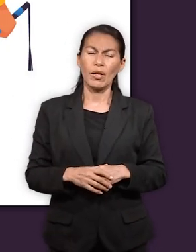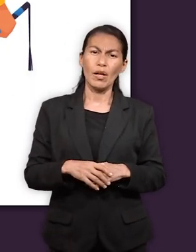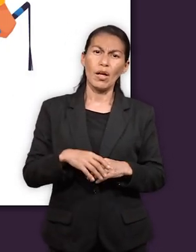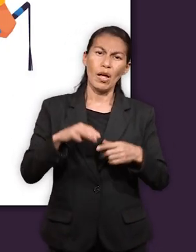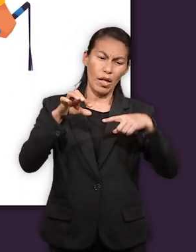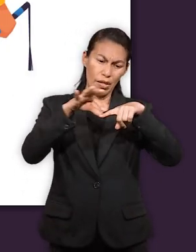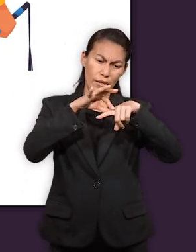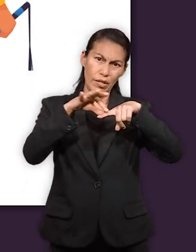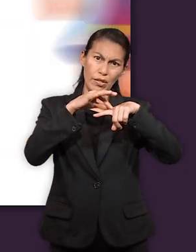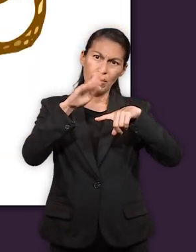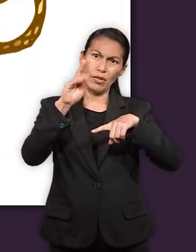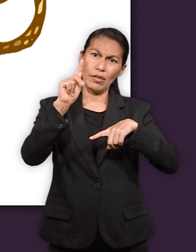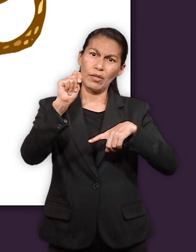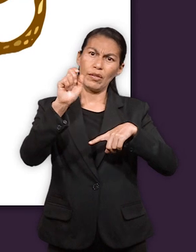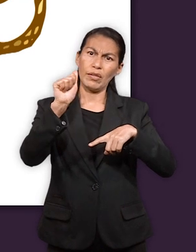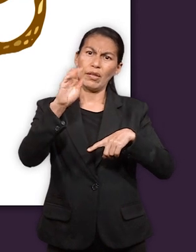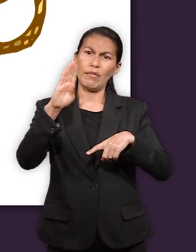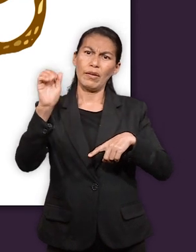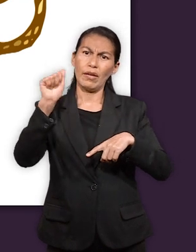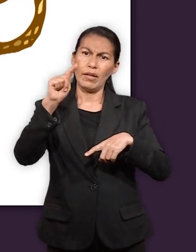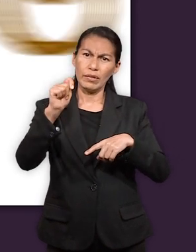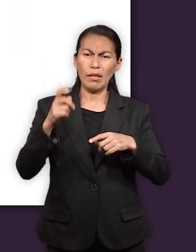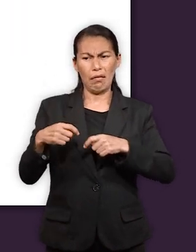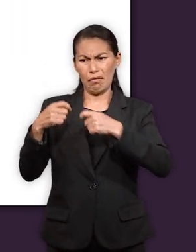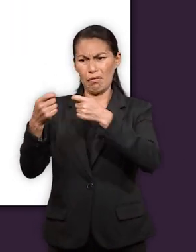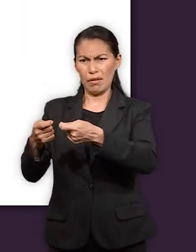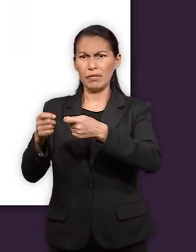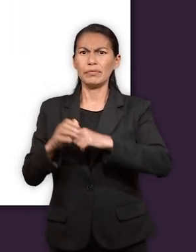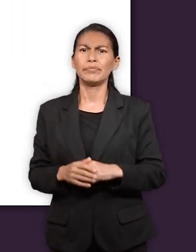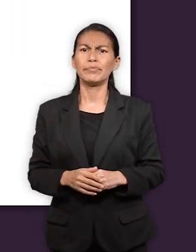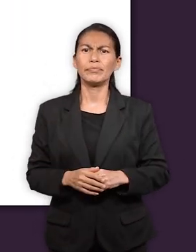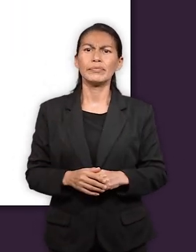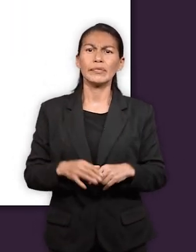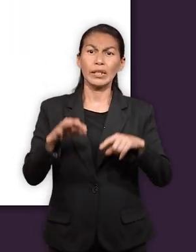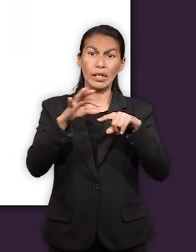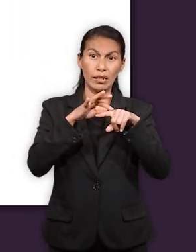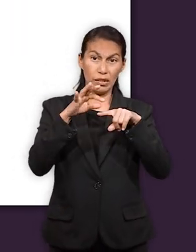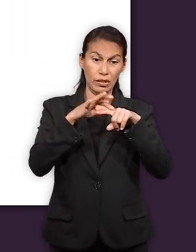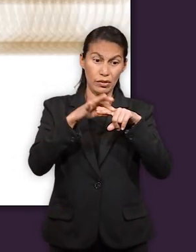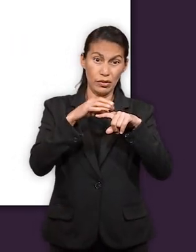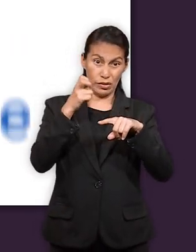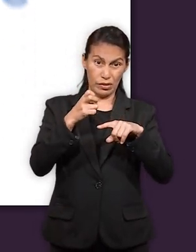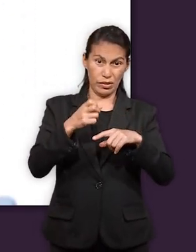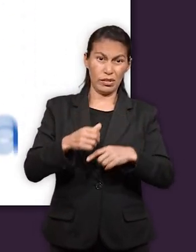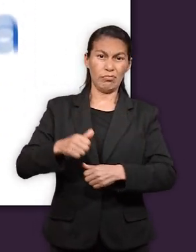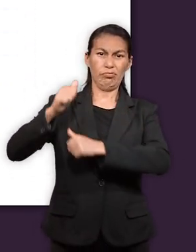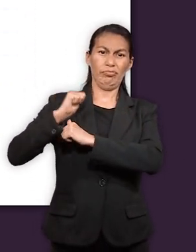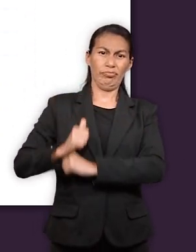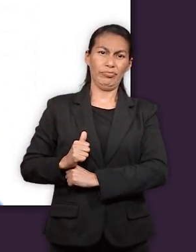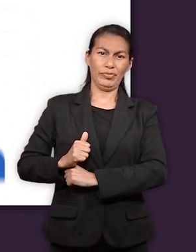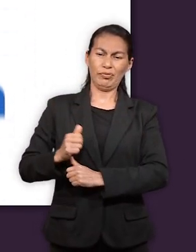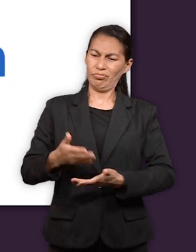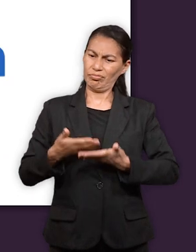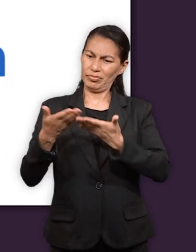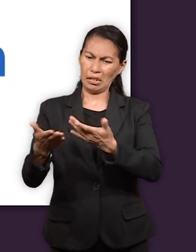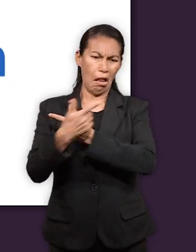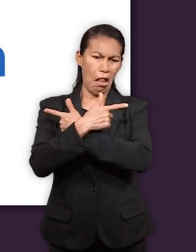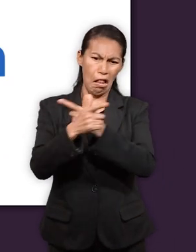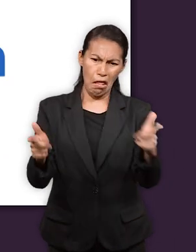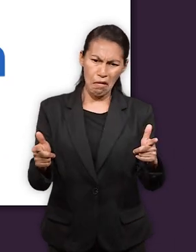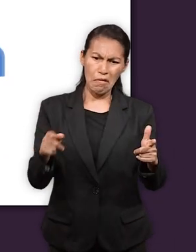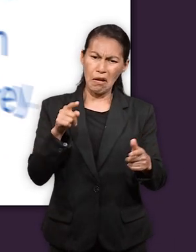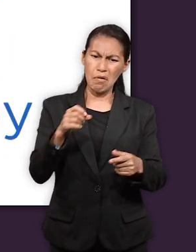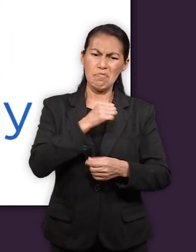que en el texto hebreo se denomina Tabaat designa el sello egipcio este anillo otorga plena